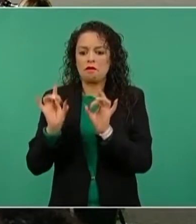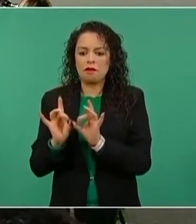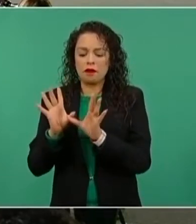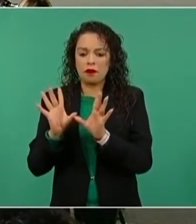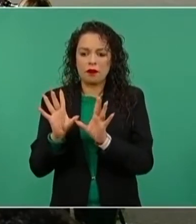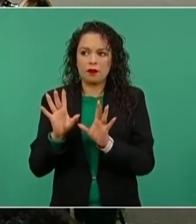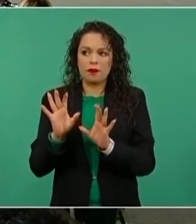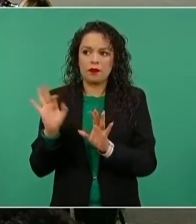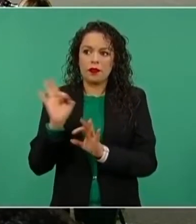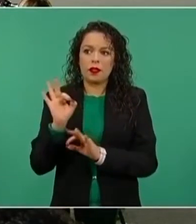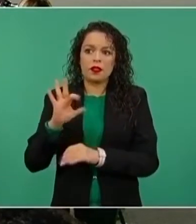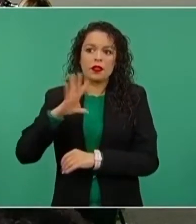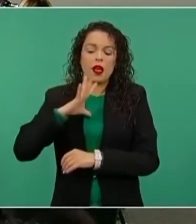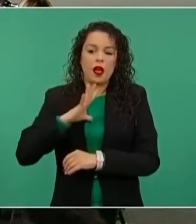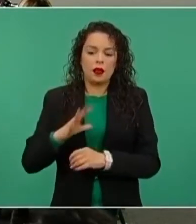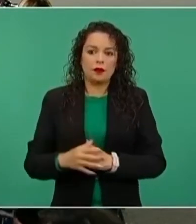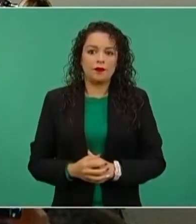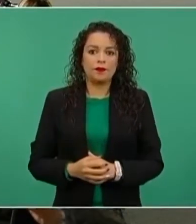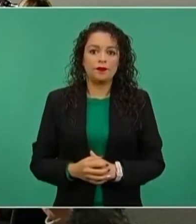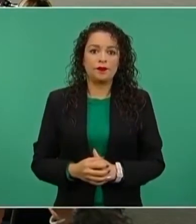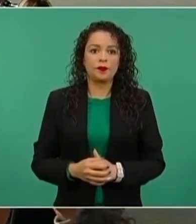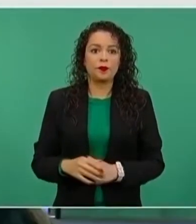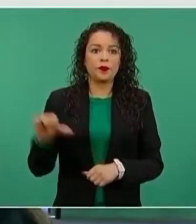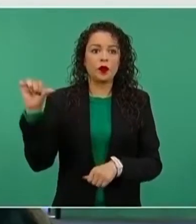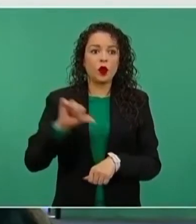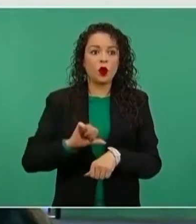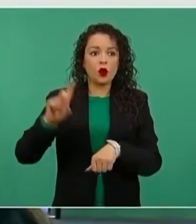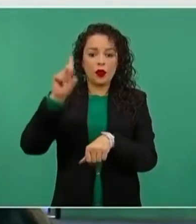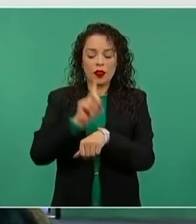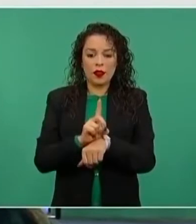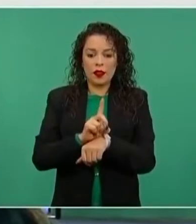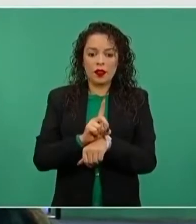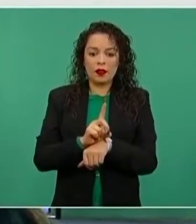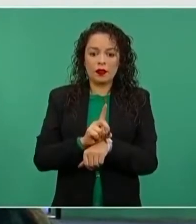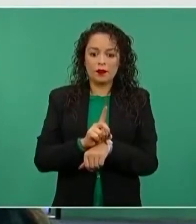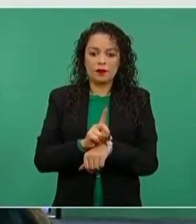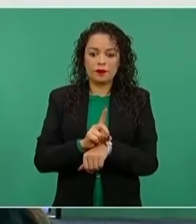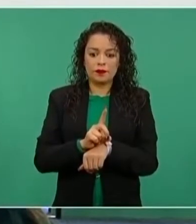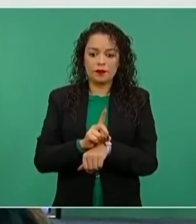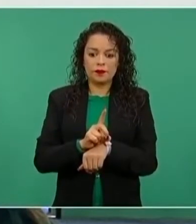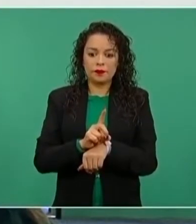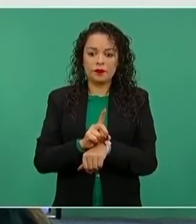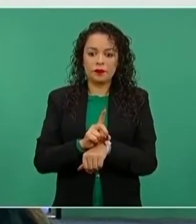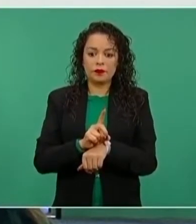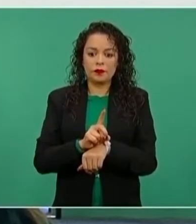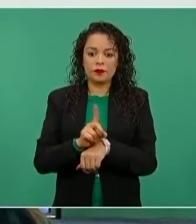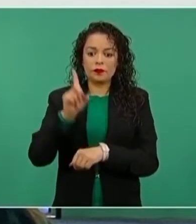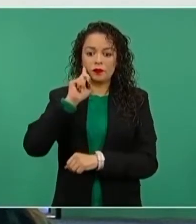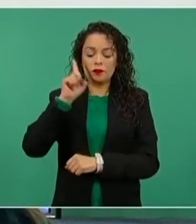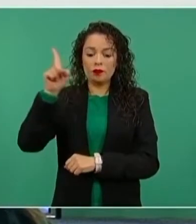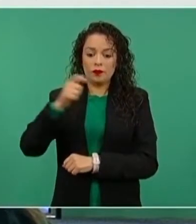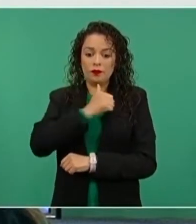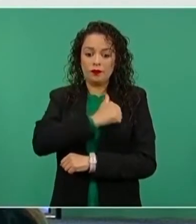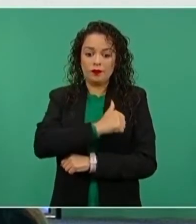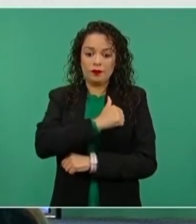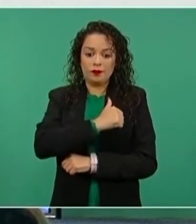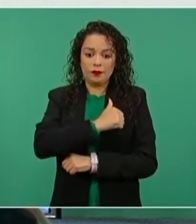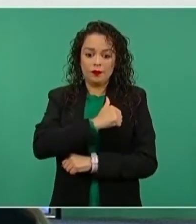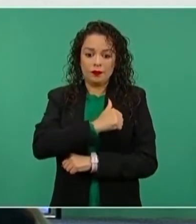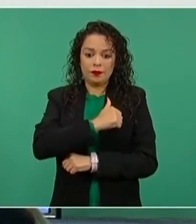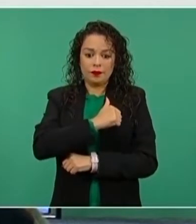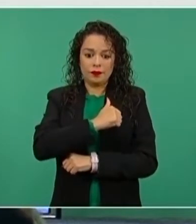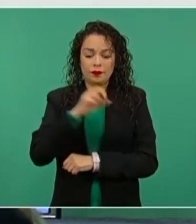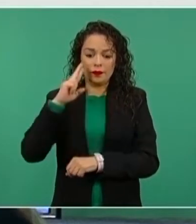enfrentar. Como parte de esta misma reunión, este martes sostendrá una plática con la ministra de Asuntos Exteriores de